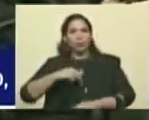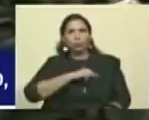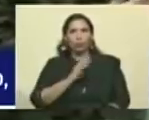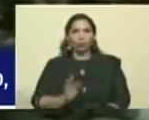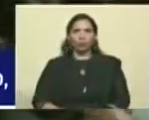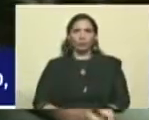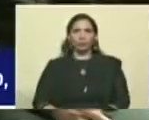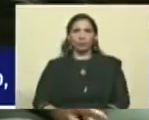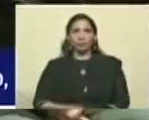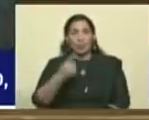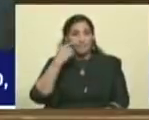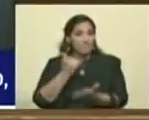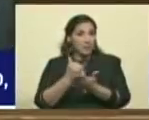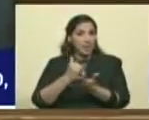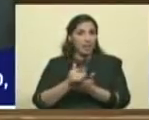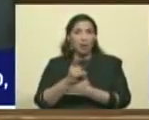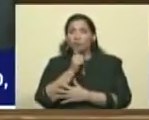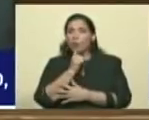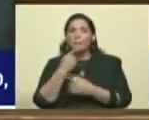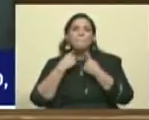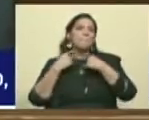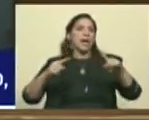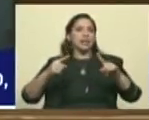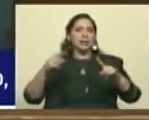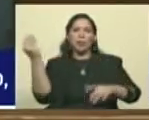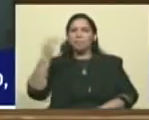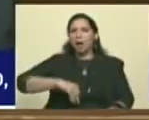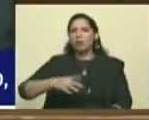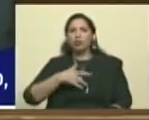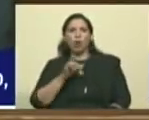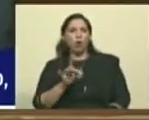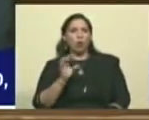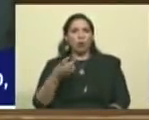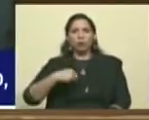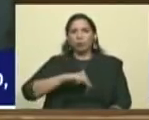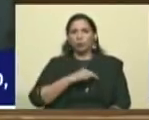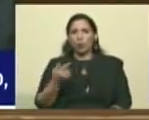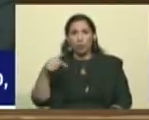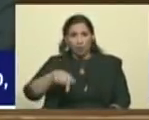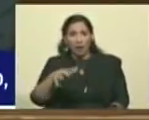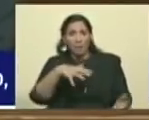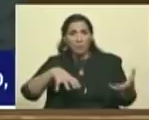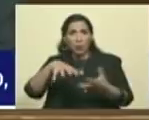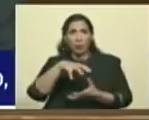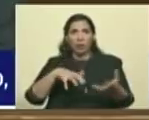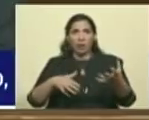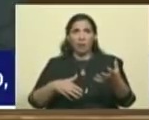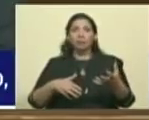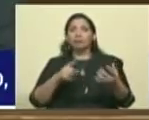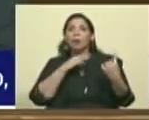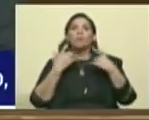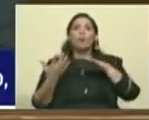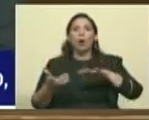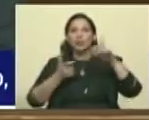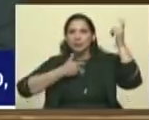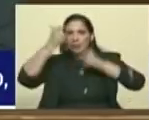Miren, no hay pérdida más dolorosa para nosotros en esta circunstancia que la partida del comandante Chávez.